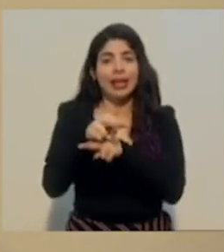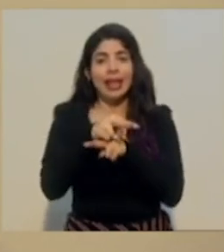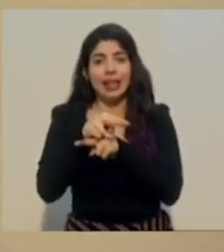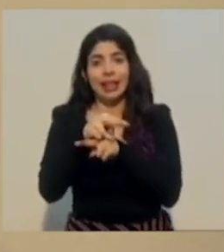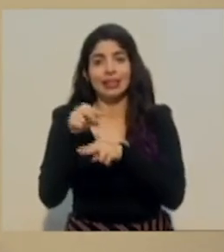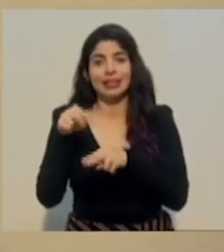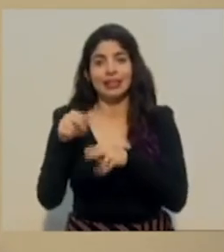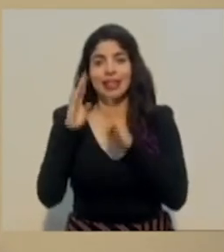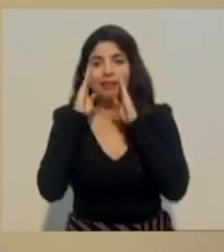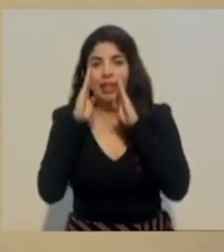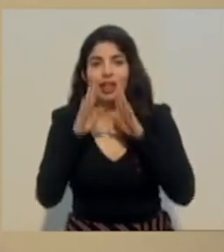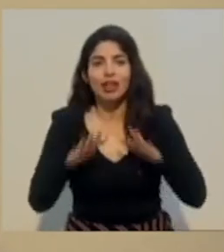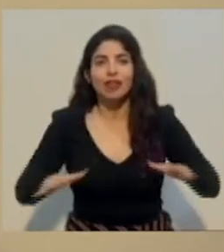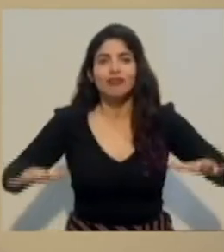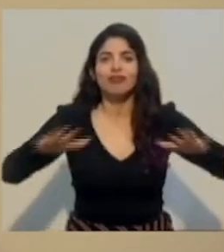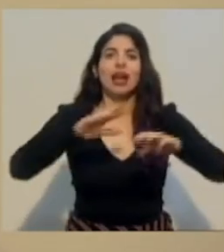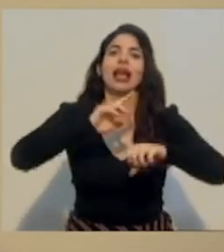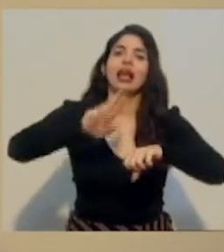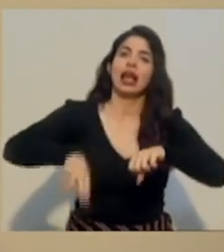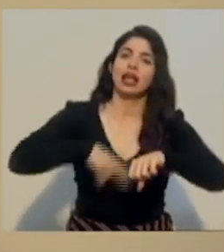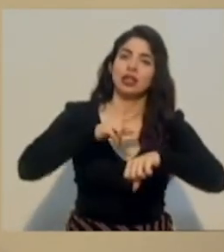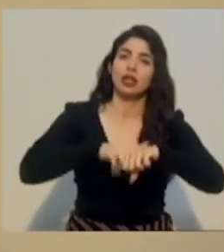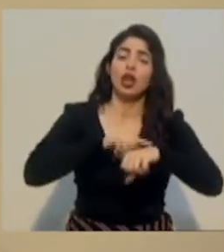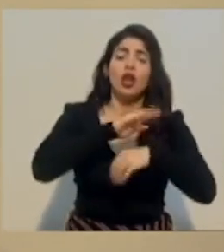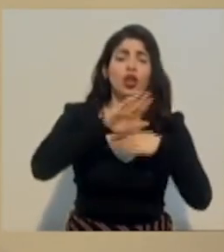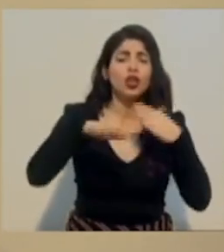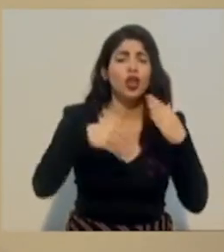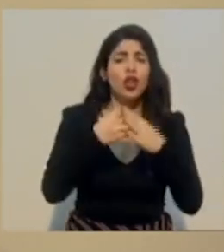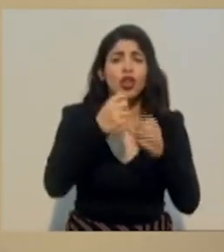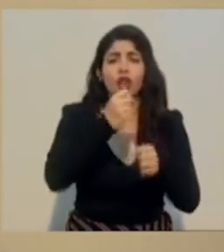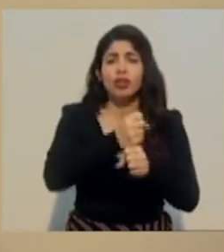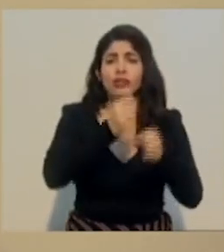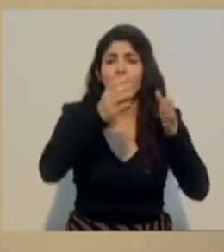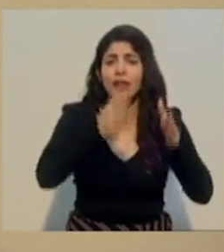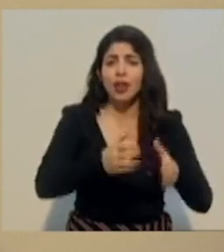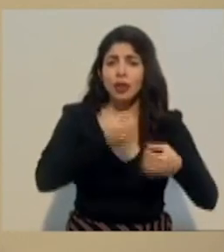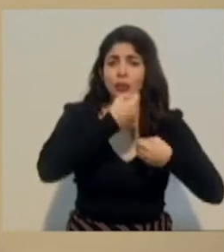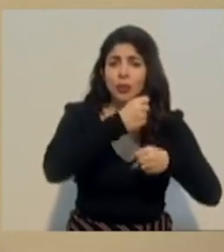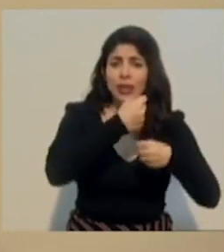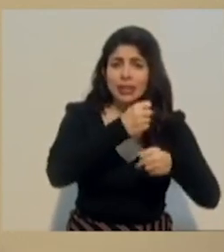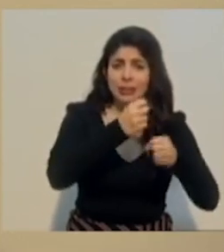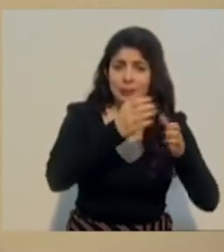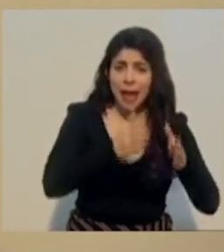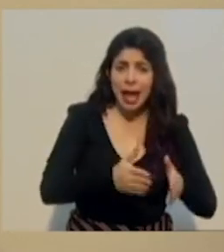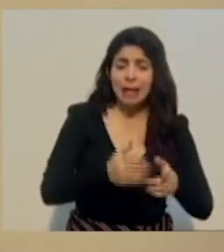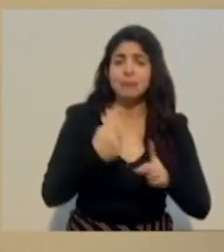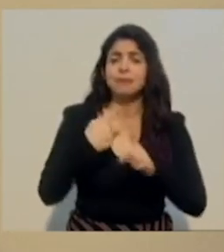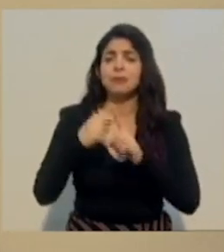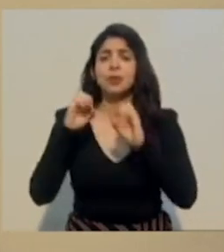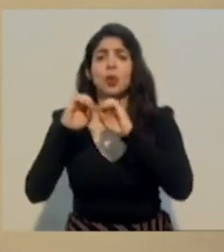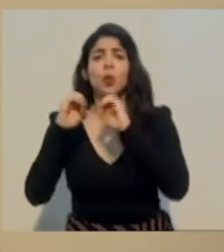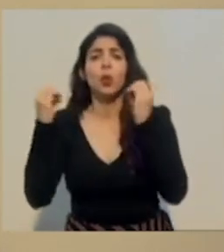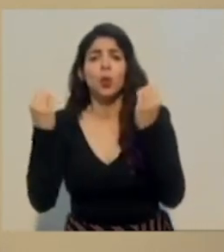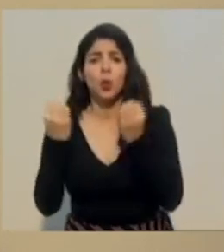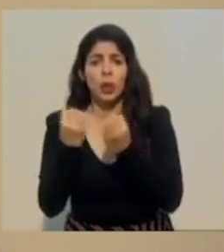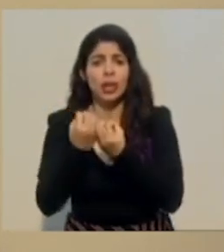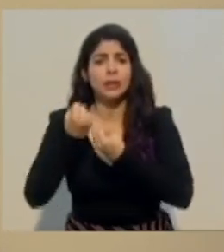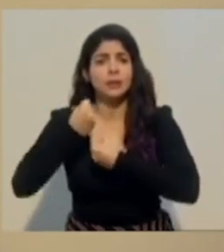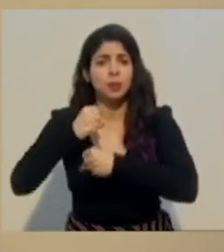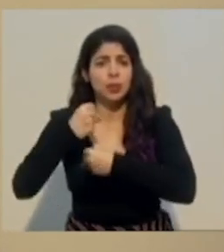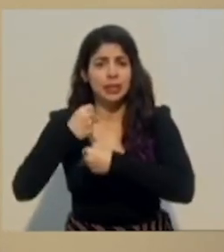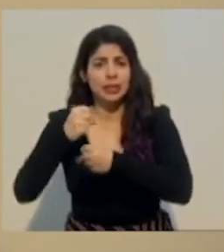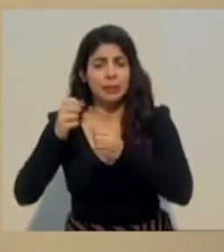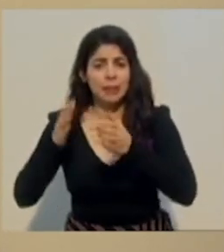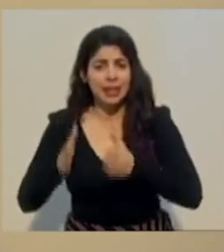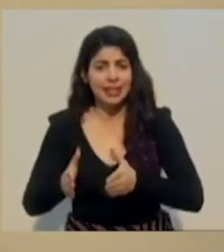territorio nacional, a las y los funcionarios municipales, a las organizaciones municipalistas.